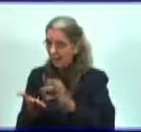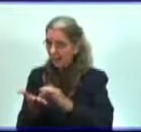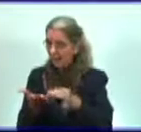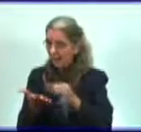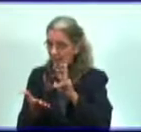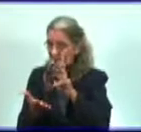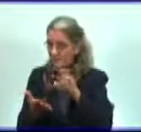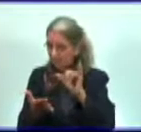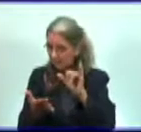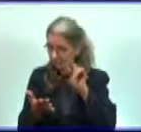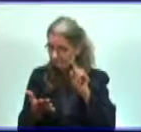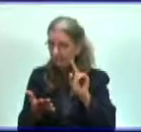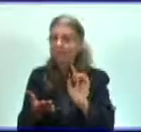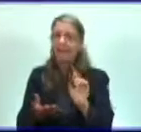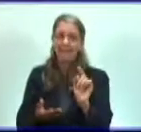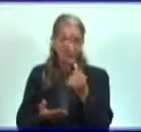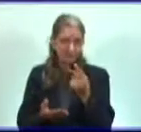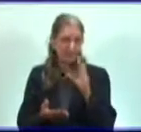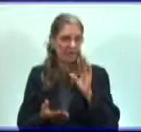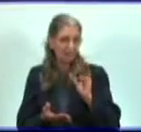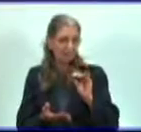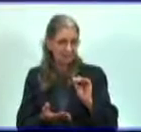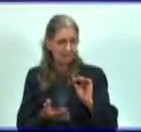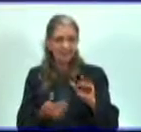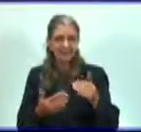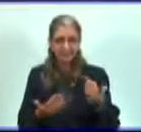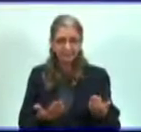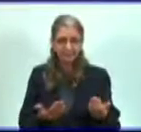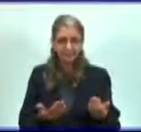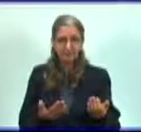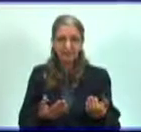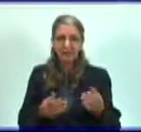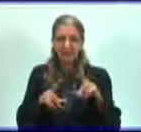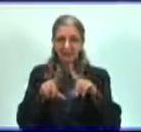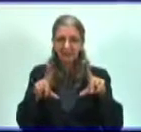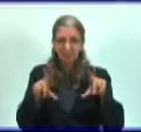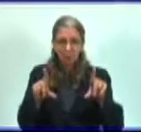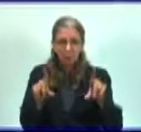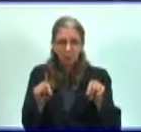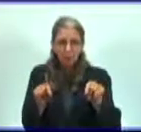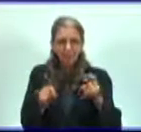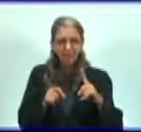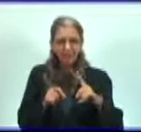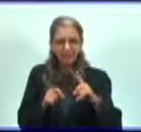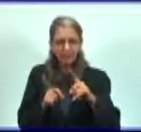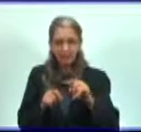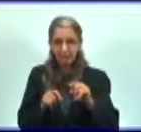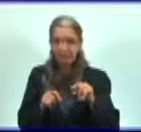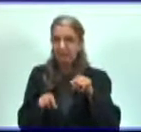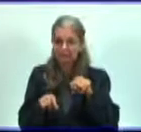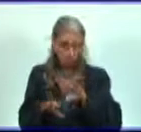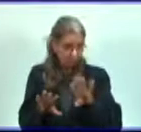el libro. La primera, dirigido a que debo de definir el concepto de virus. Debo de